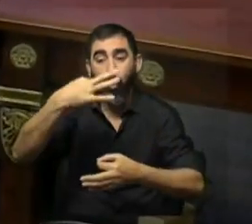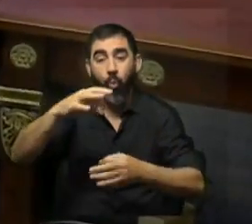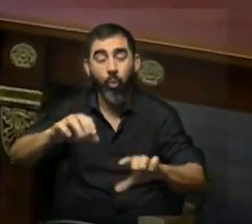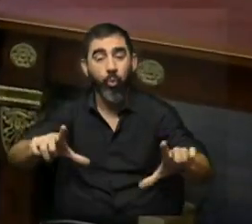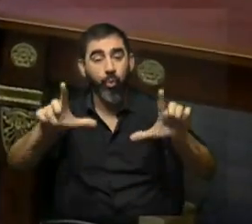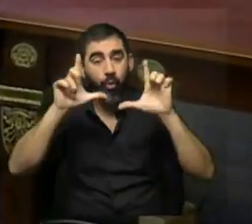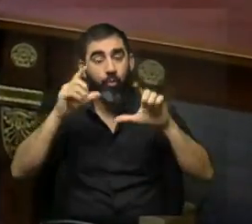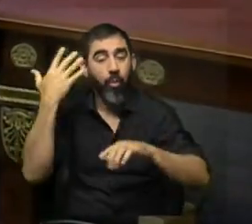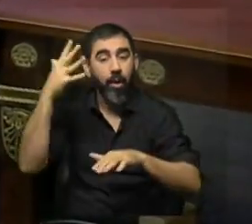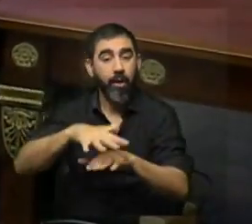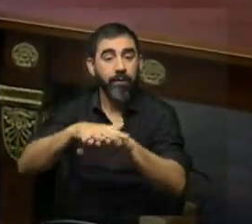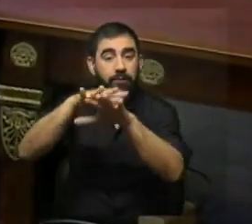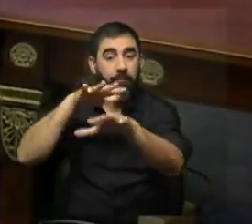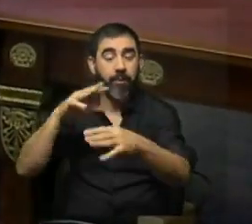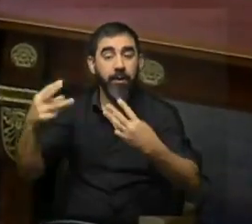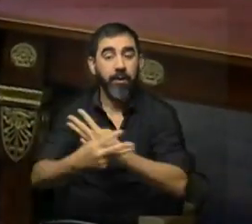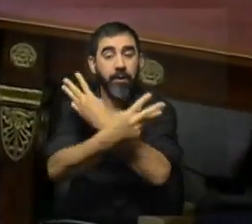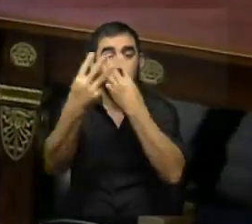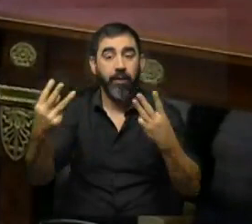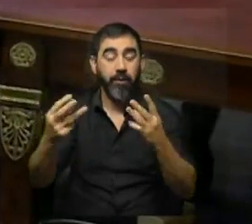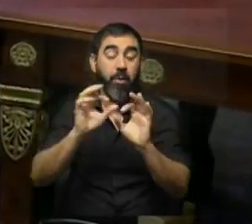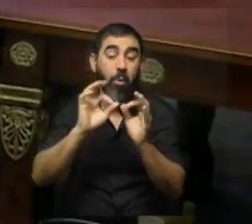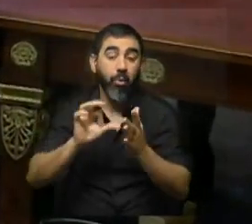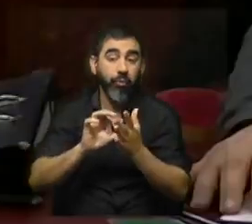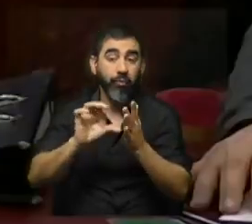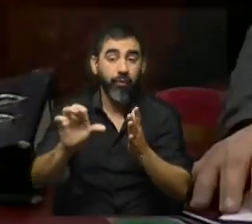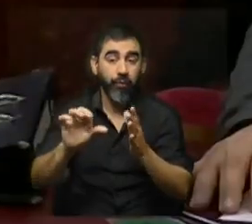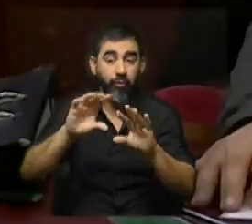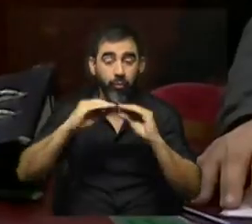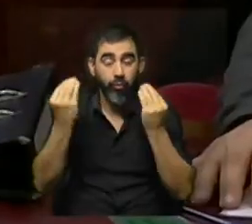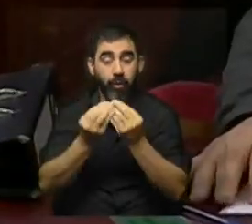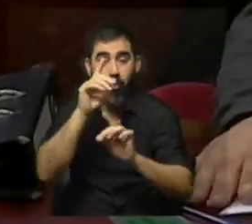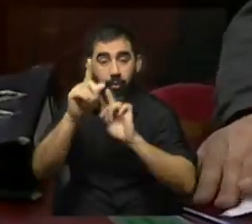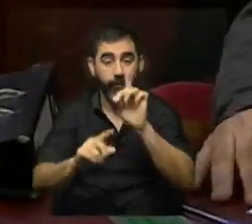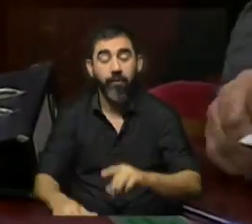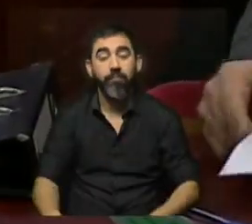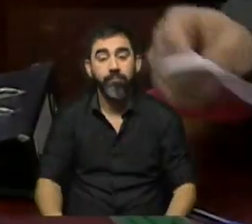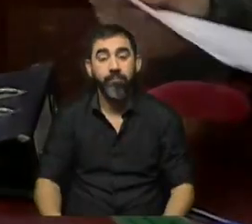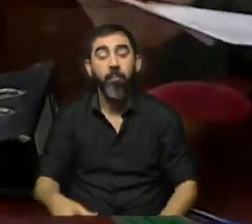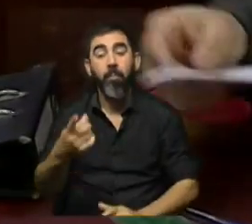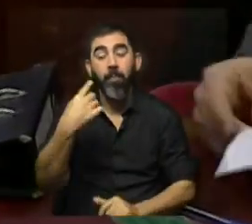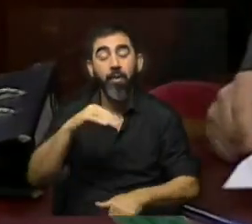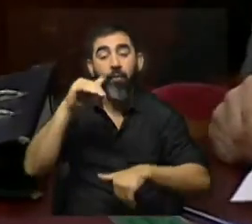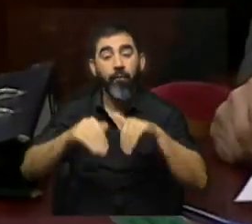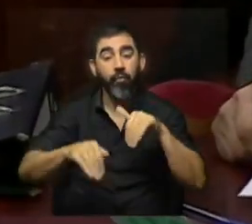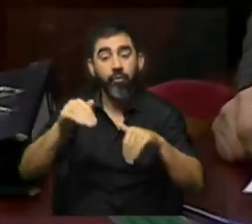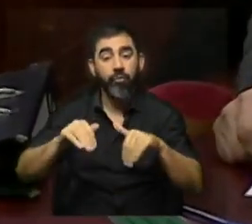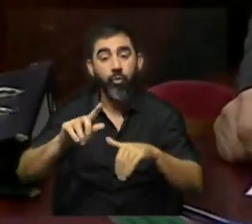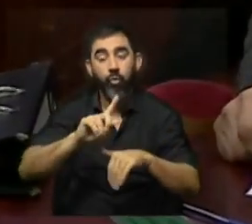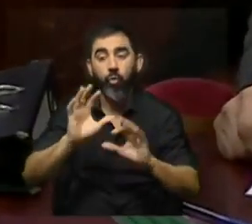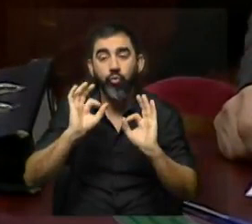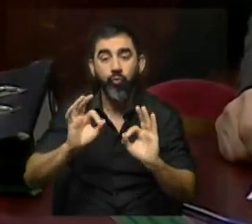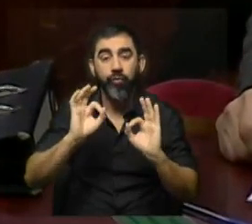que integran la Asamblea General de Claustro o los servicios que justamente componen la UDELAR. Pese a eso, la votación en esta instancia no fue